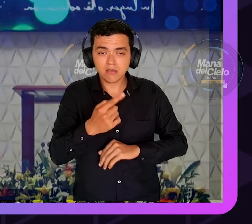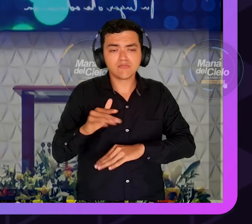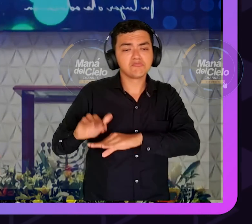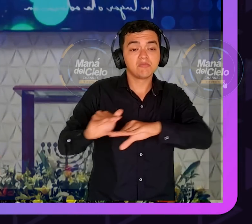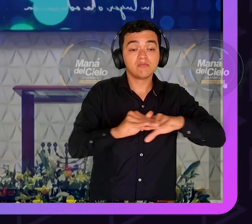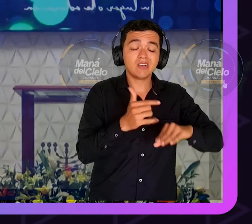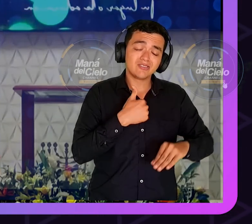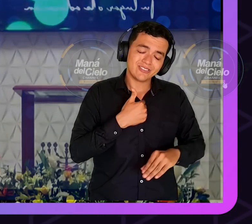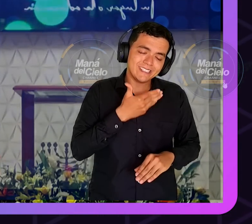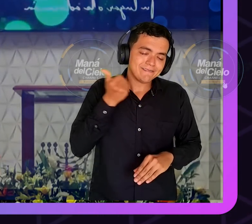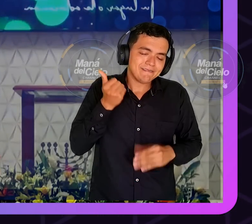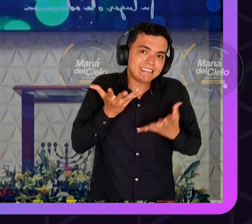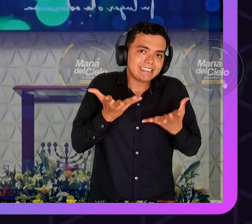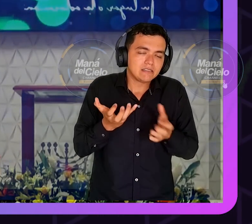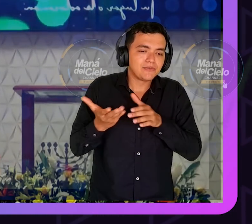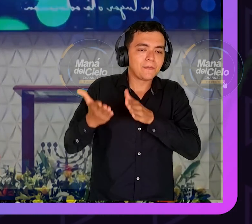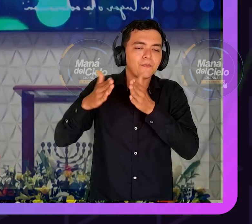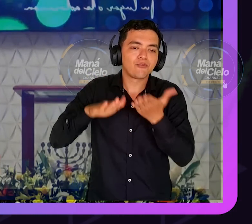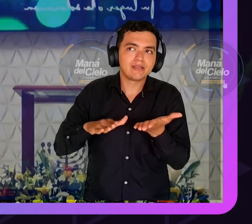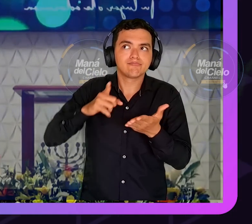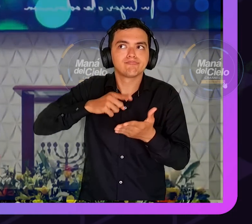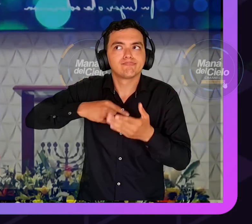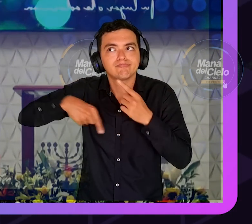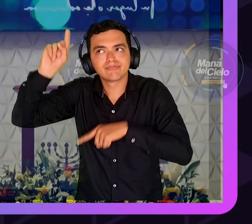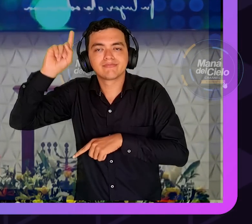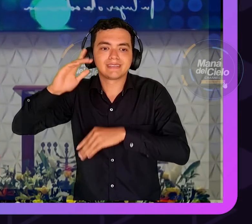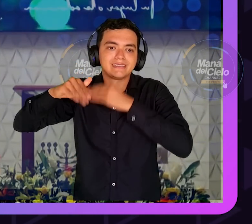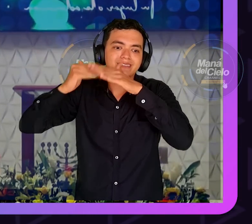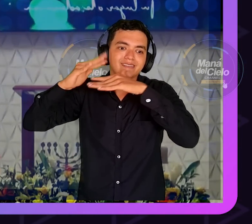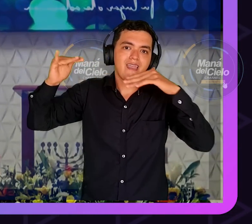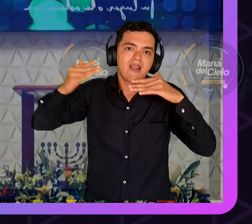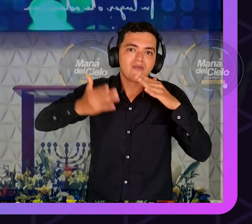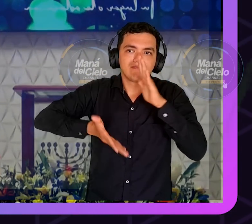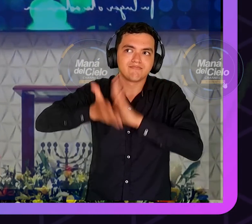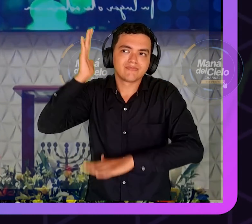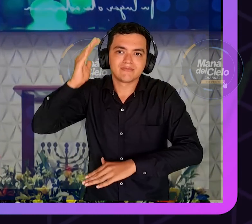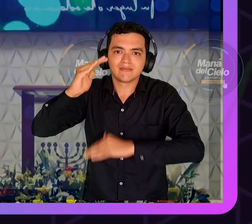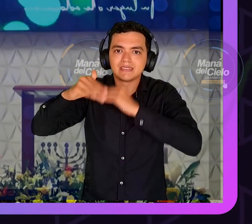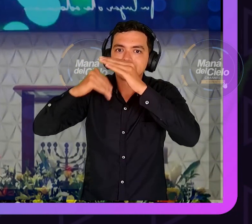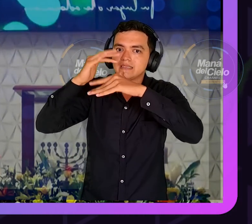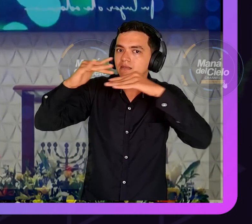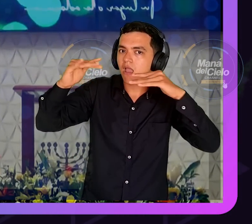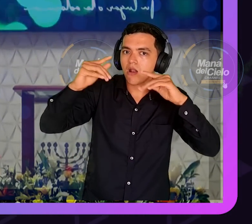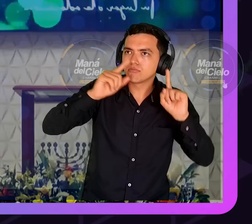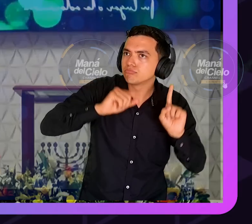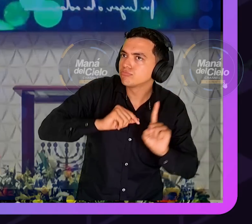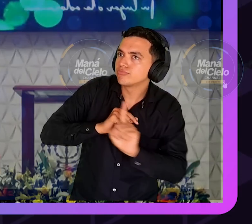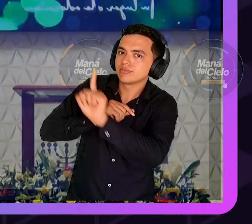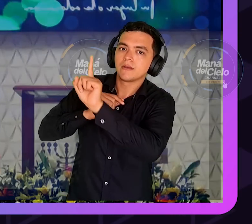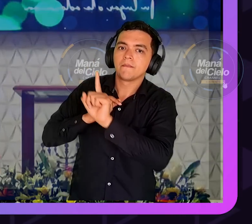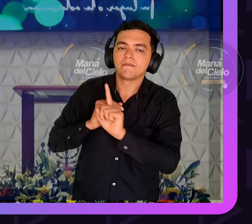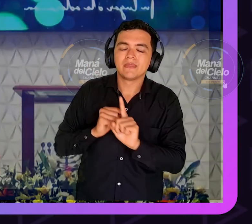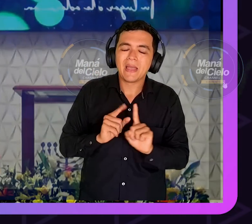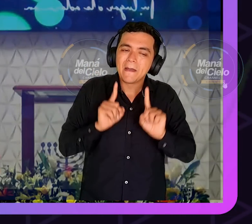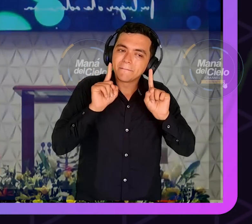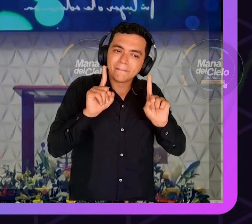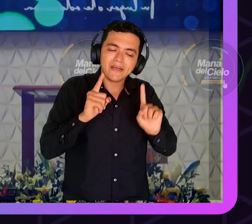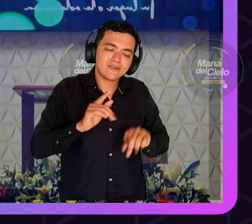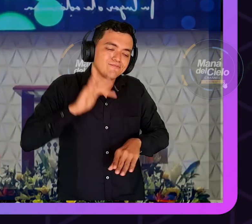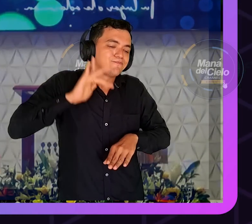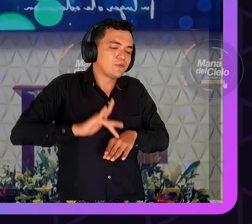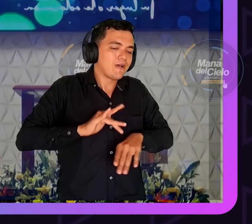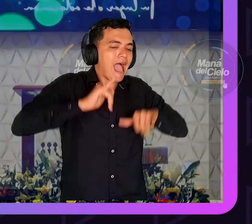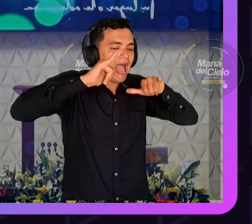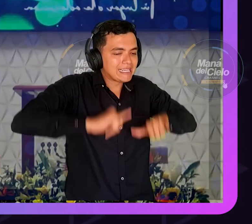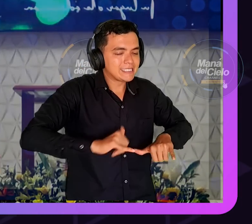accidental él tomó una decisión rehusó llamarse hijo de la hija de Faraón porque era